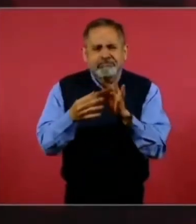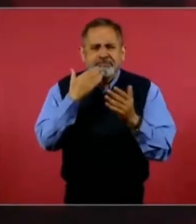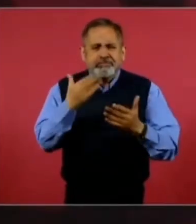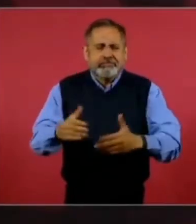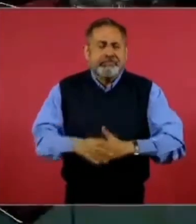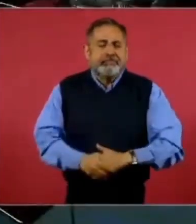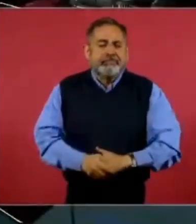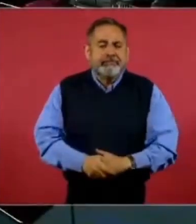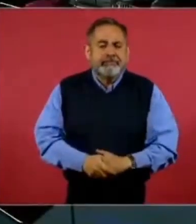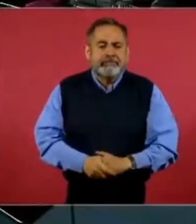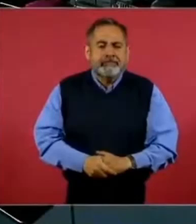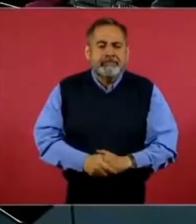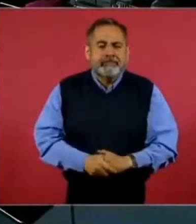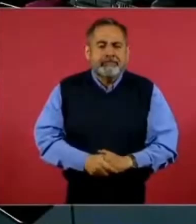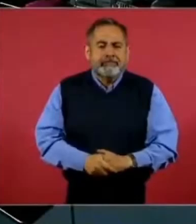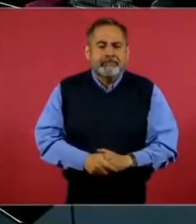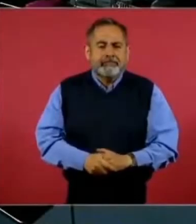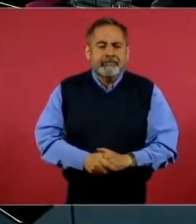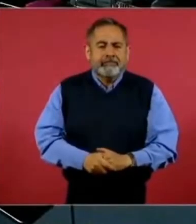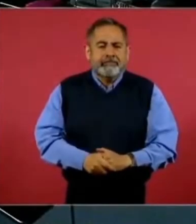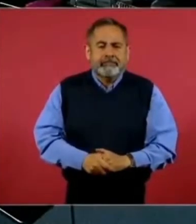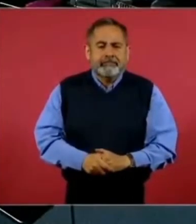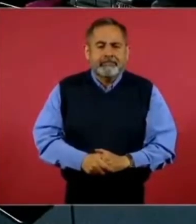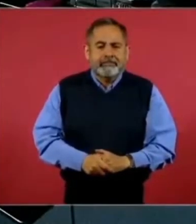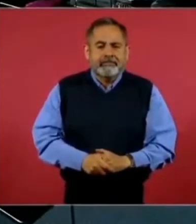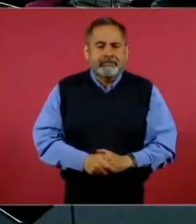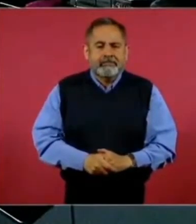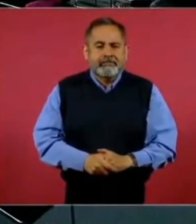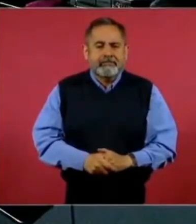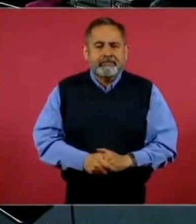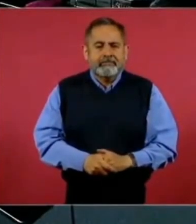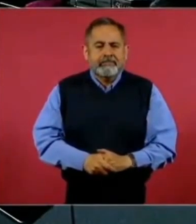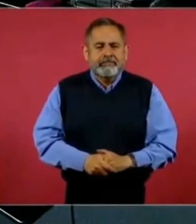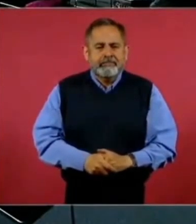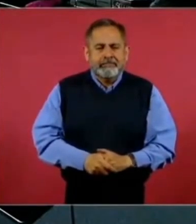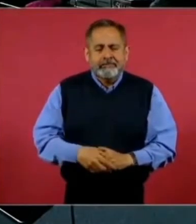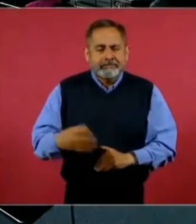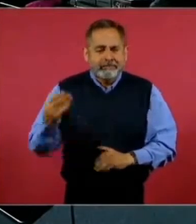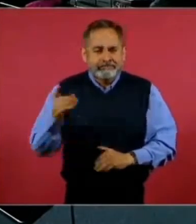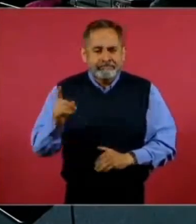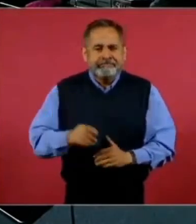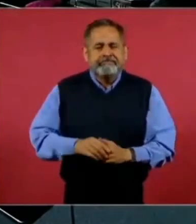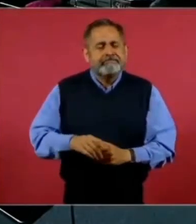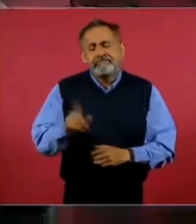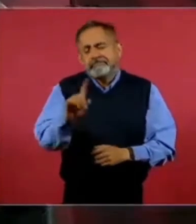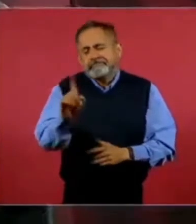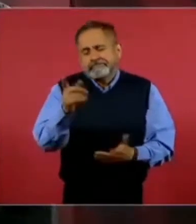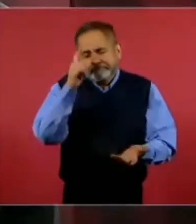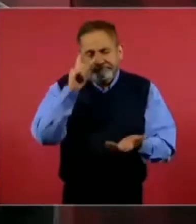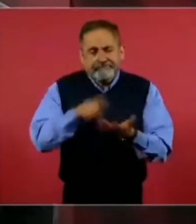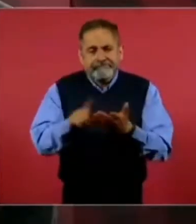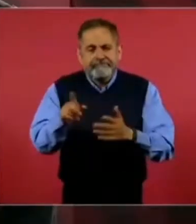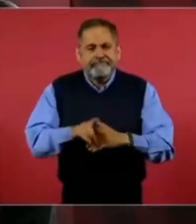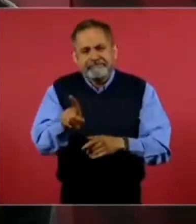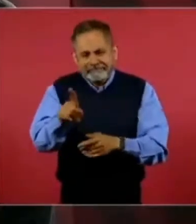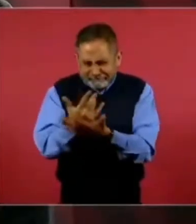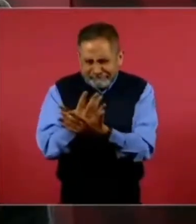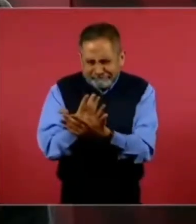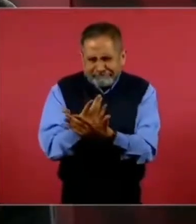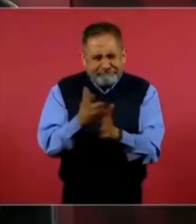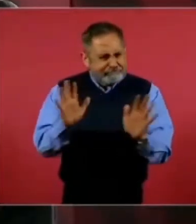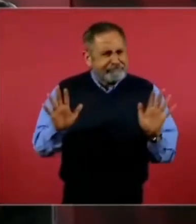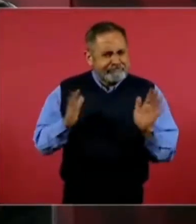¿No es conveniente que el presidente vaya? No, no, que vamos a esperarnos